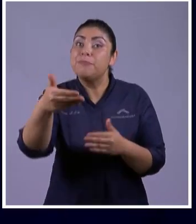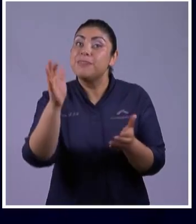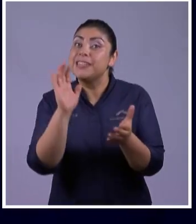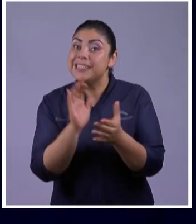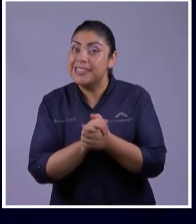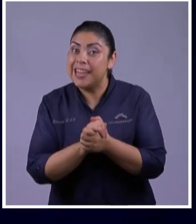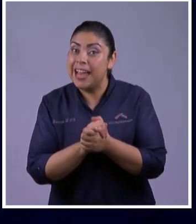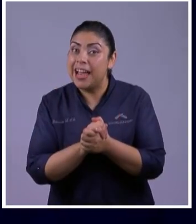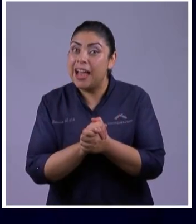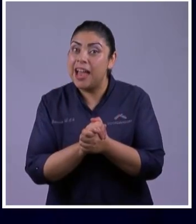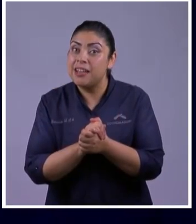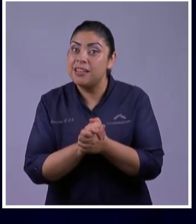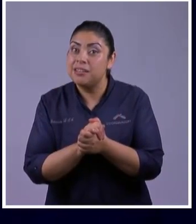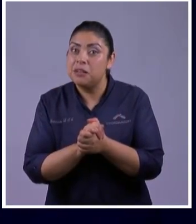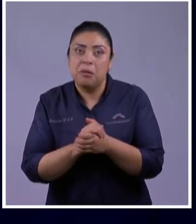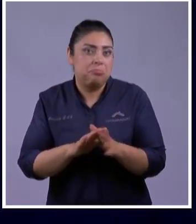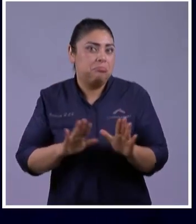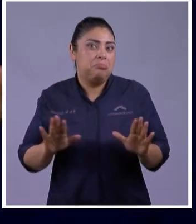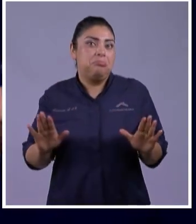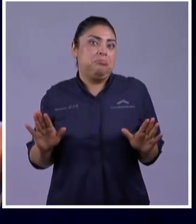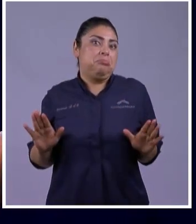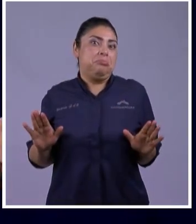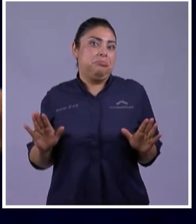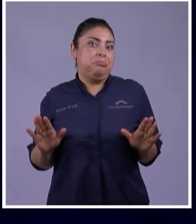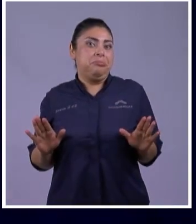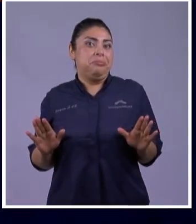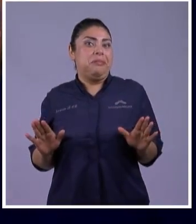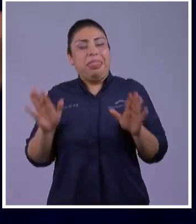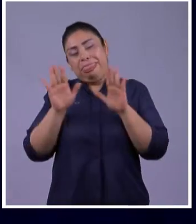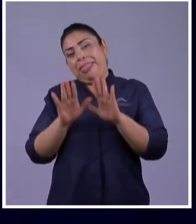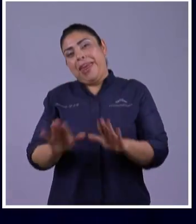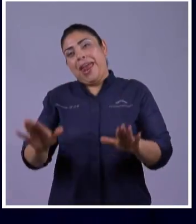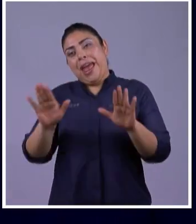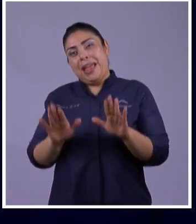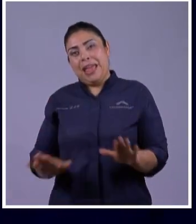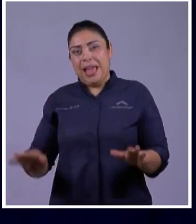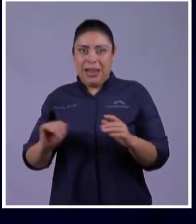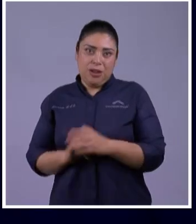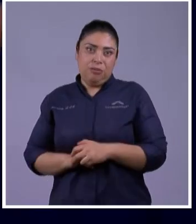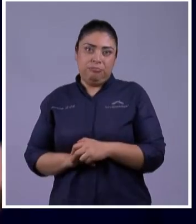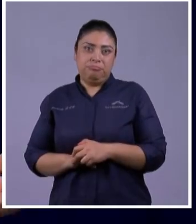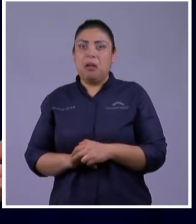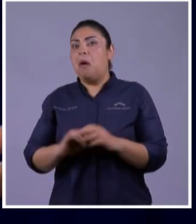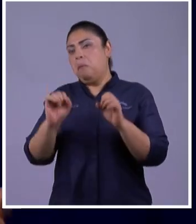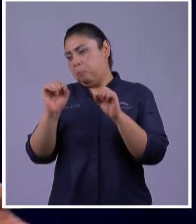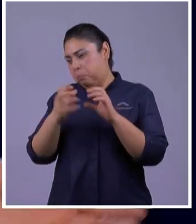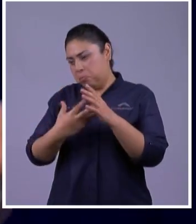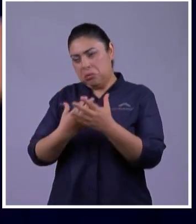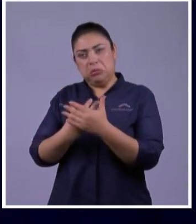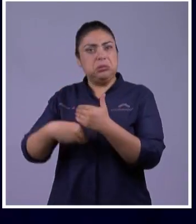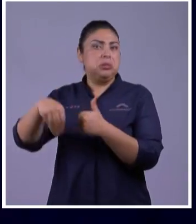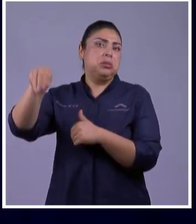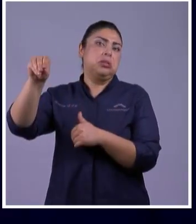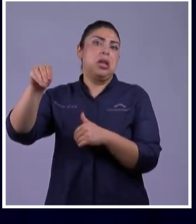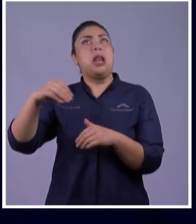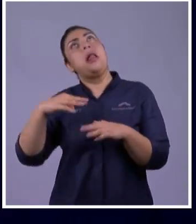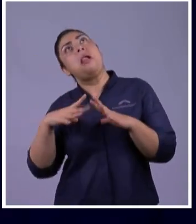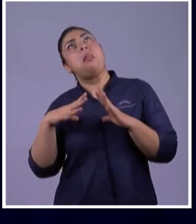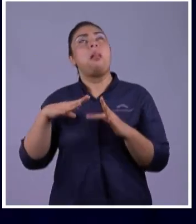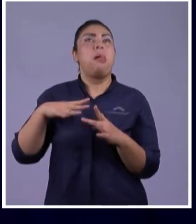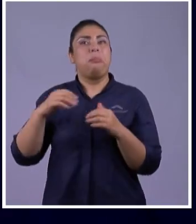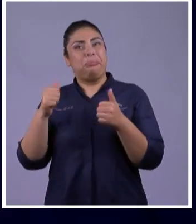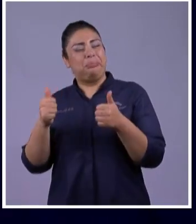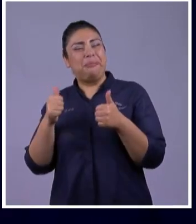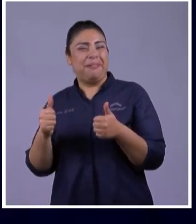No vaya Ella a llamar a su mamá Puedo salir con mi esposo Y a qué horas puedo regresar No lo van a hacer Pero cuando nacen los